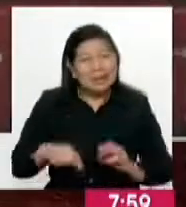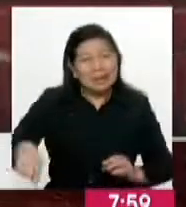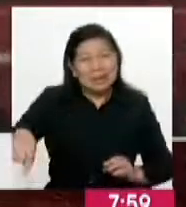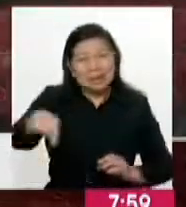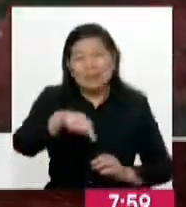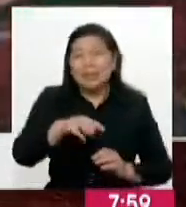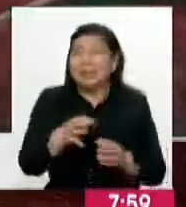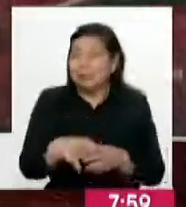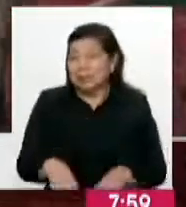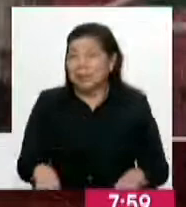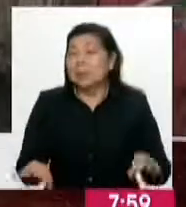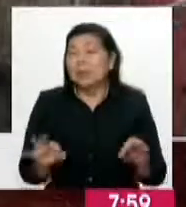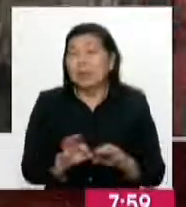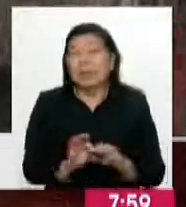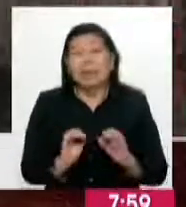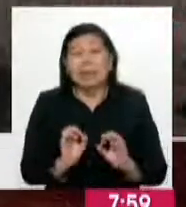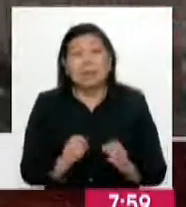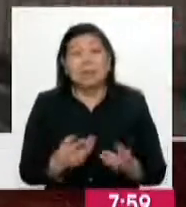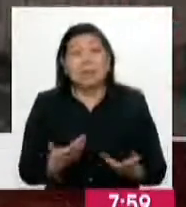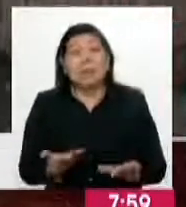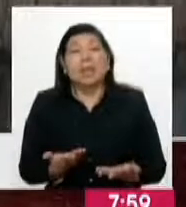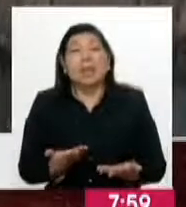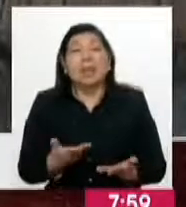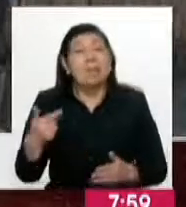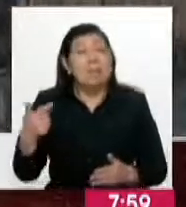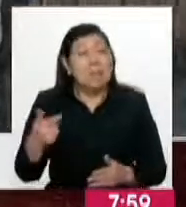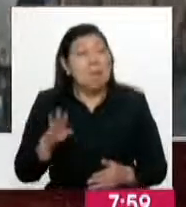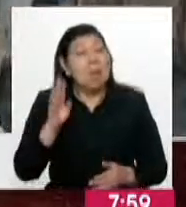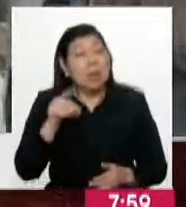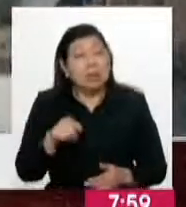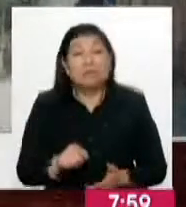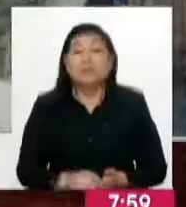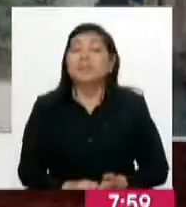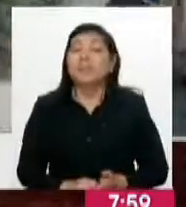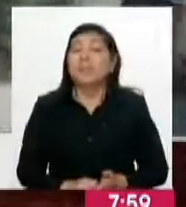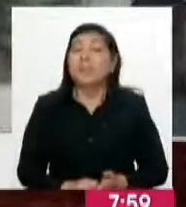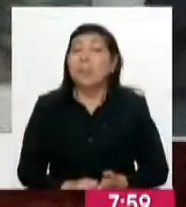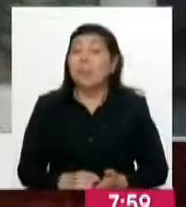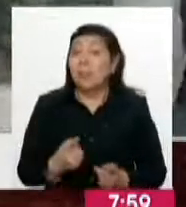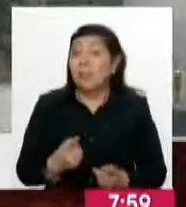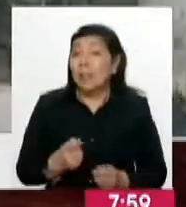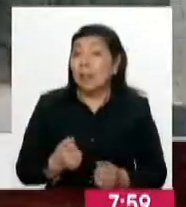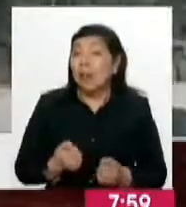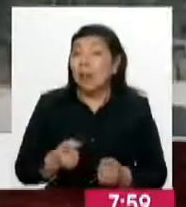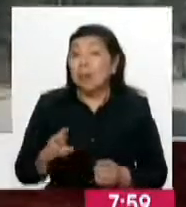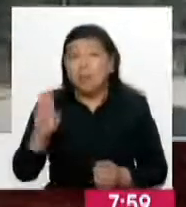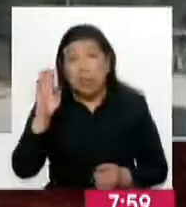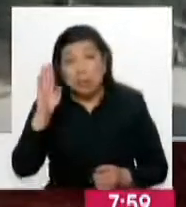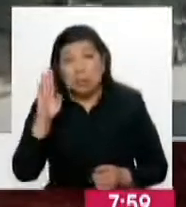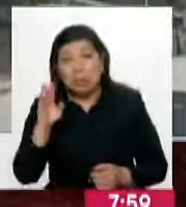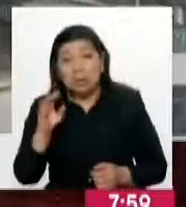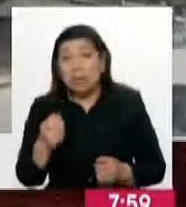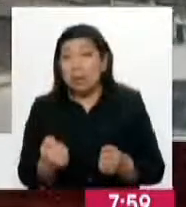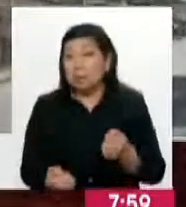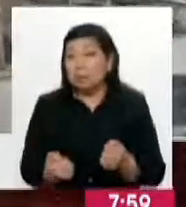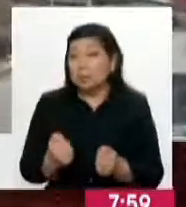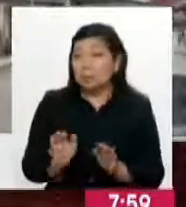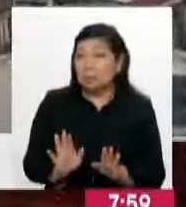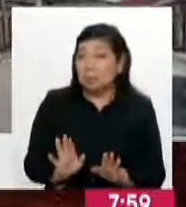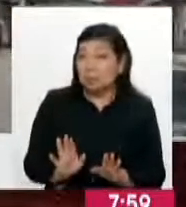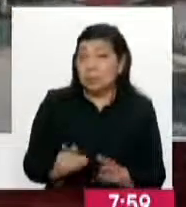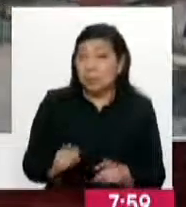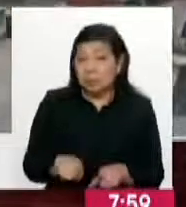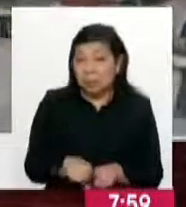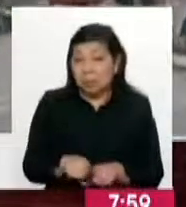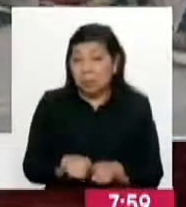un corredor importante, y a eso se debe este asesinato del policía. Ahora, tratándose de la policía de carreteras, ¿podríamos decir también que simplemente esto